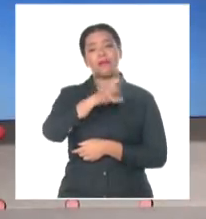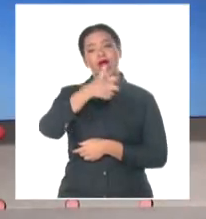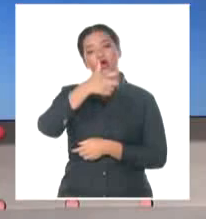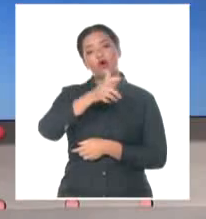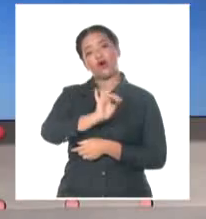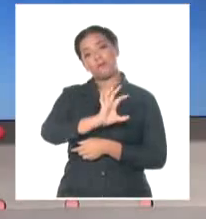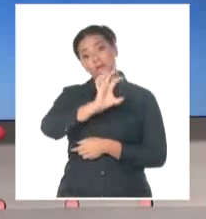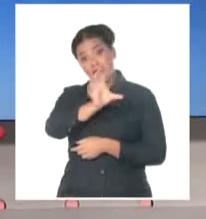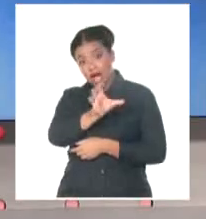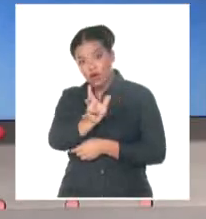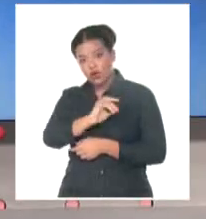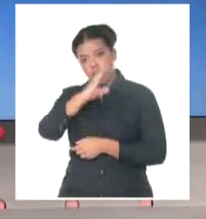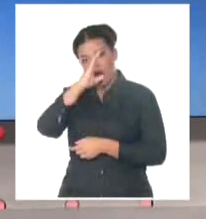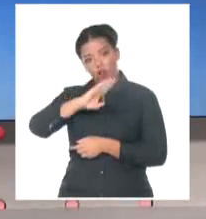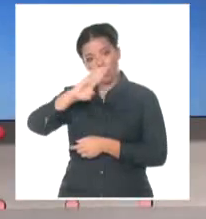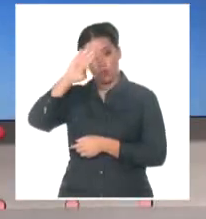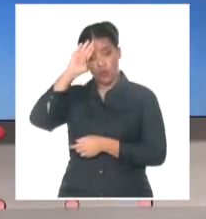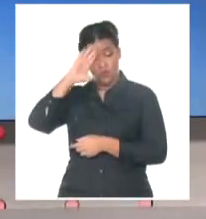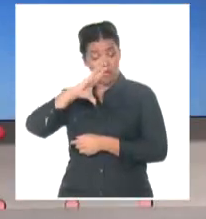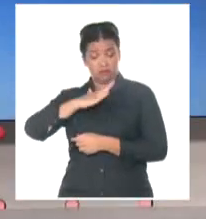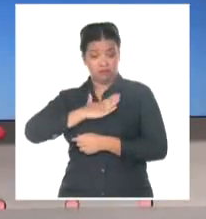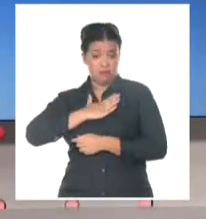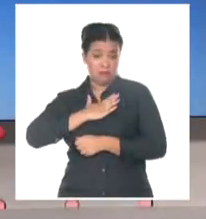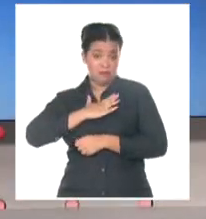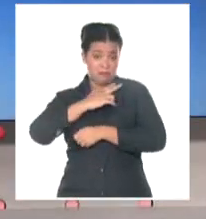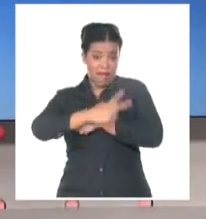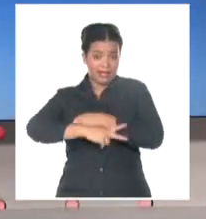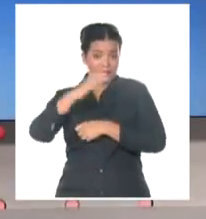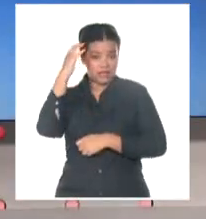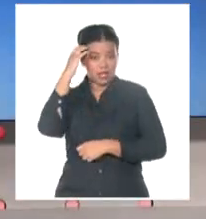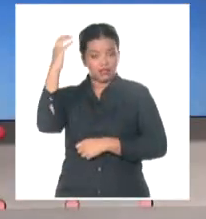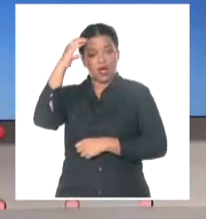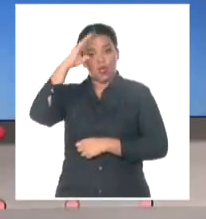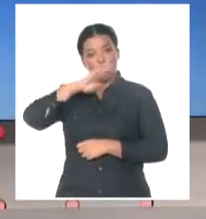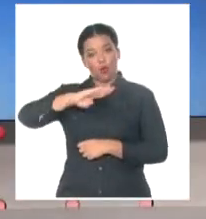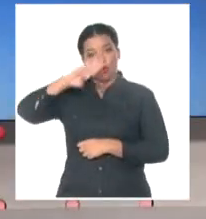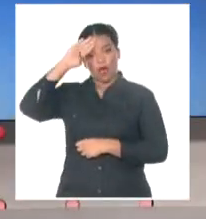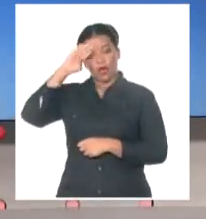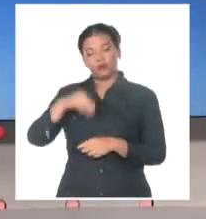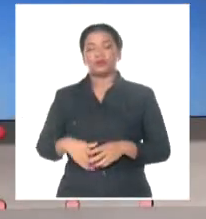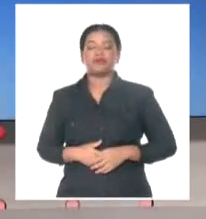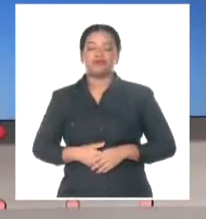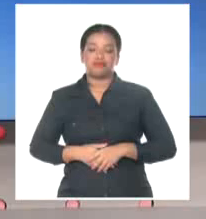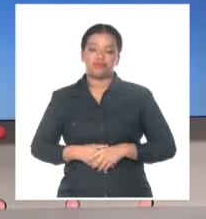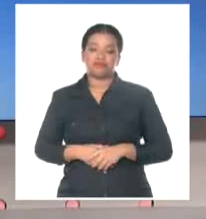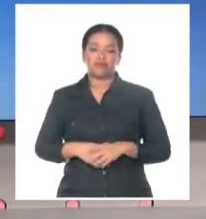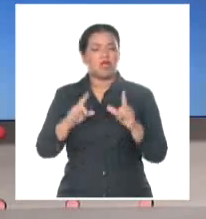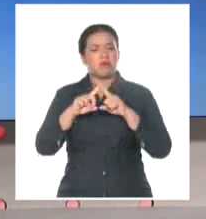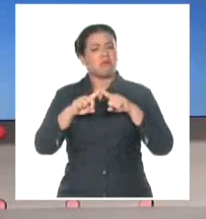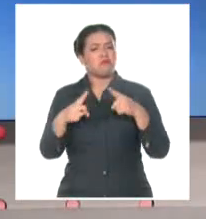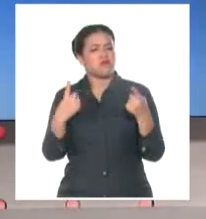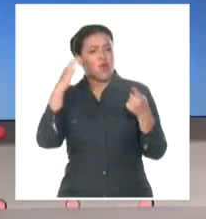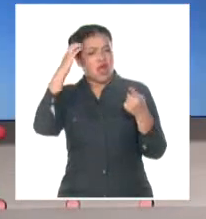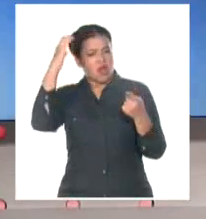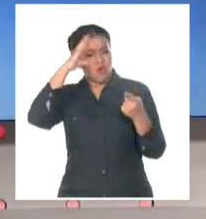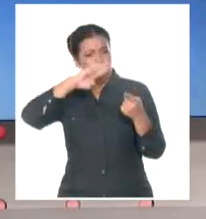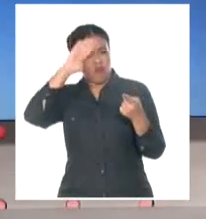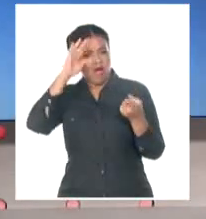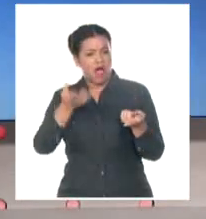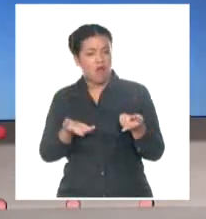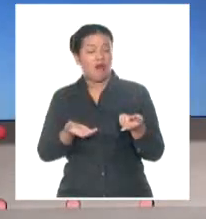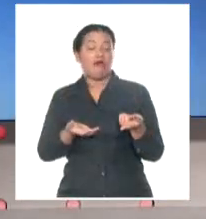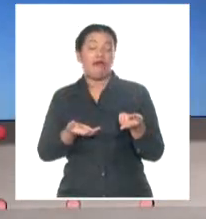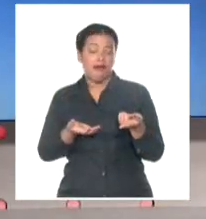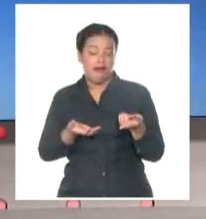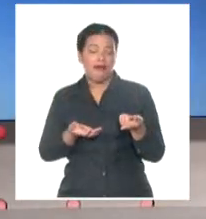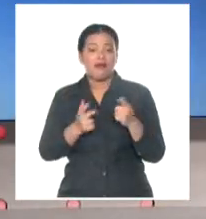República de Cuba. Cuando decimos República de Cuba estamos hablando del Estado, al Estado cubano. ¿Y por qué al Estado cubano? Bueno, pues lo demanda